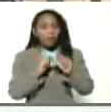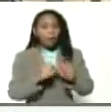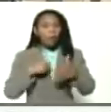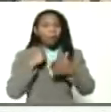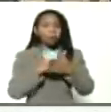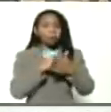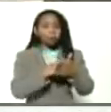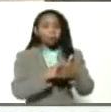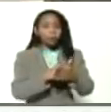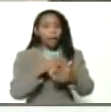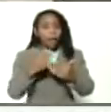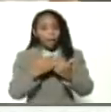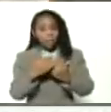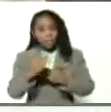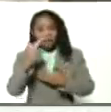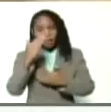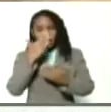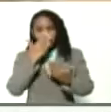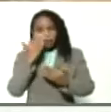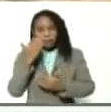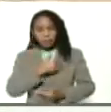adelante presidente y lo queremos